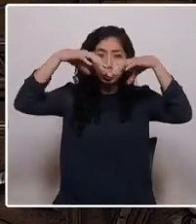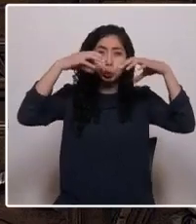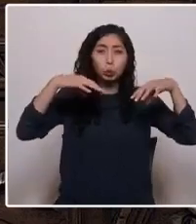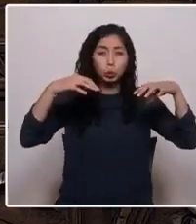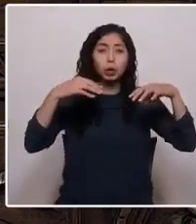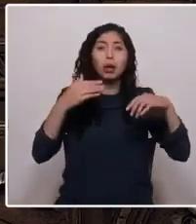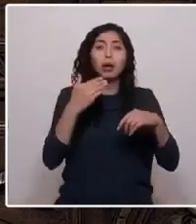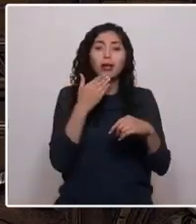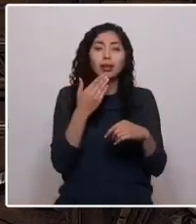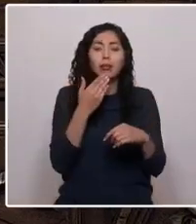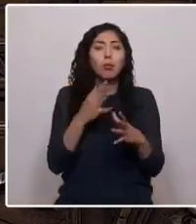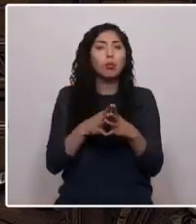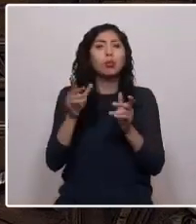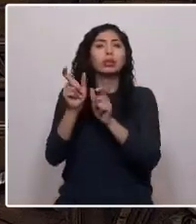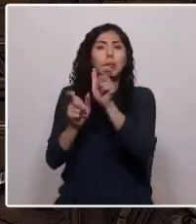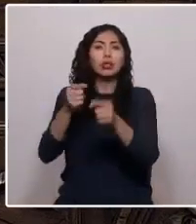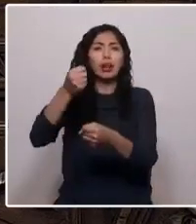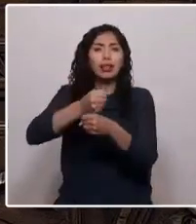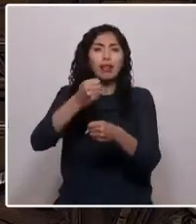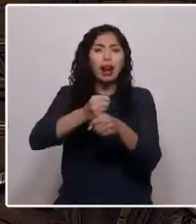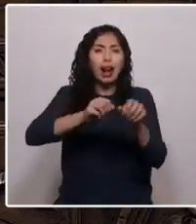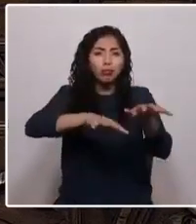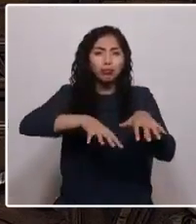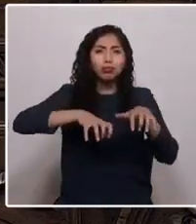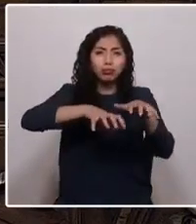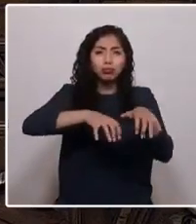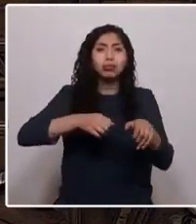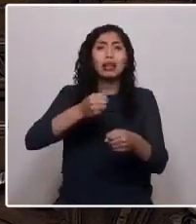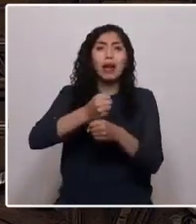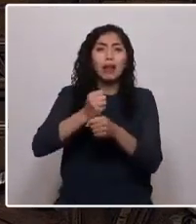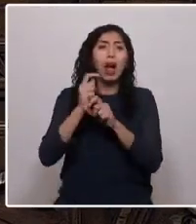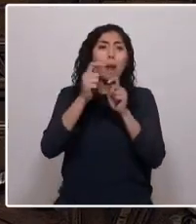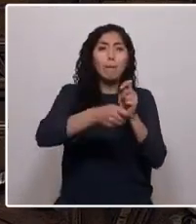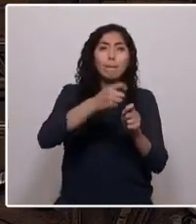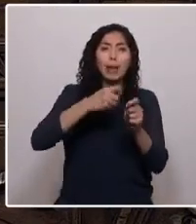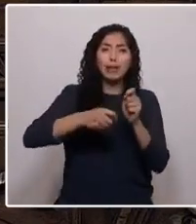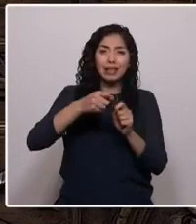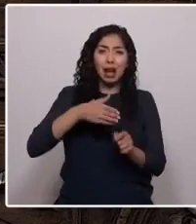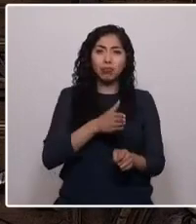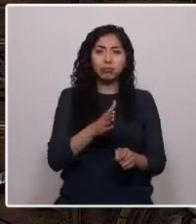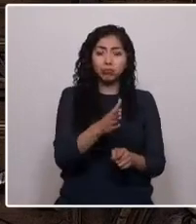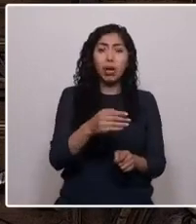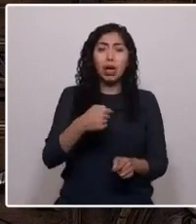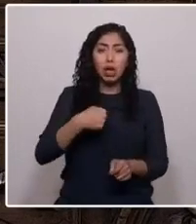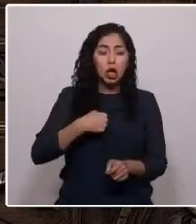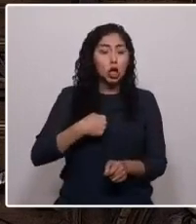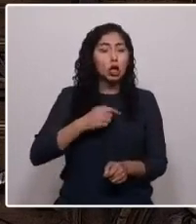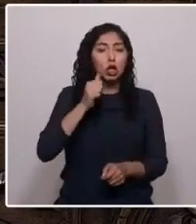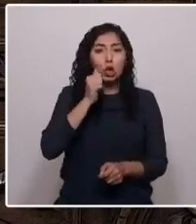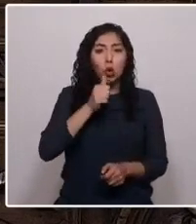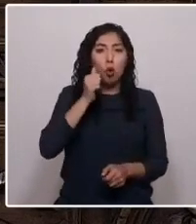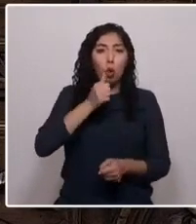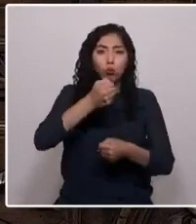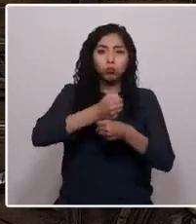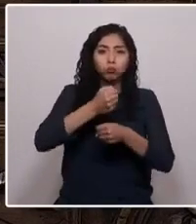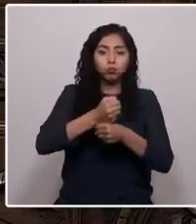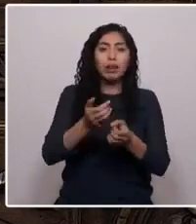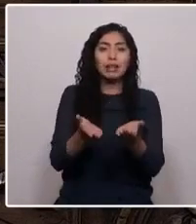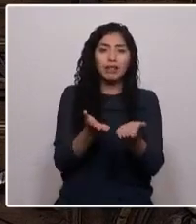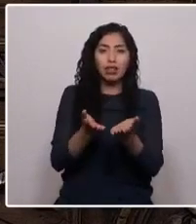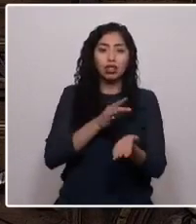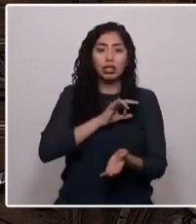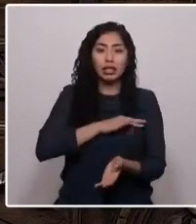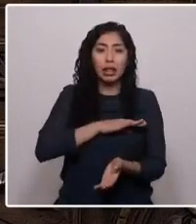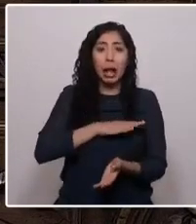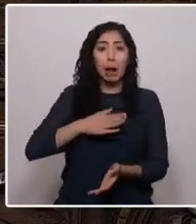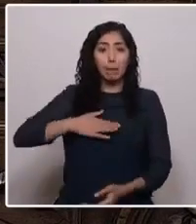seno un alma de pescadores y agricultores. Un alma que me nutra diario en mi labor de servicio a Chile. Porque de las manos campesinas de